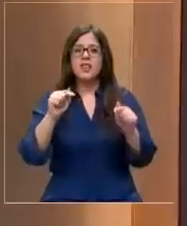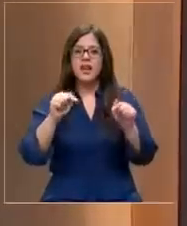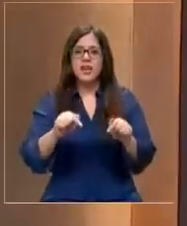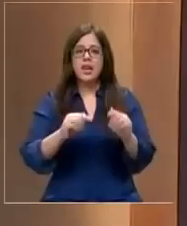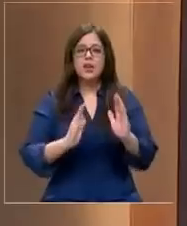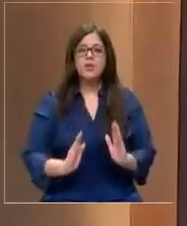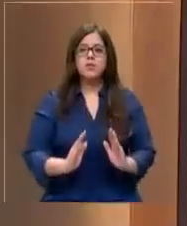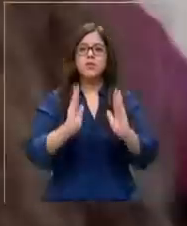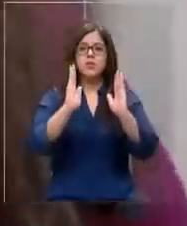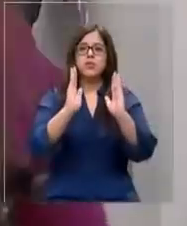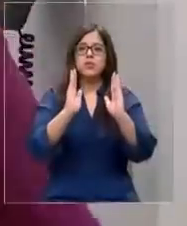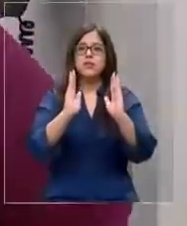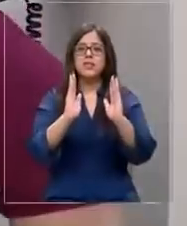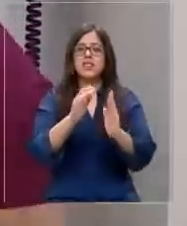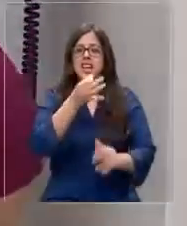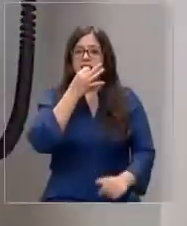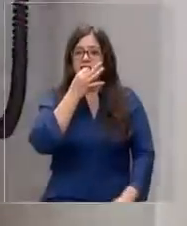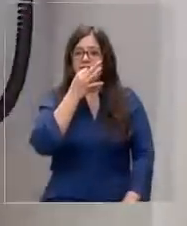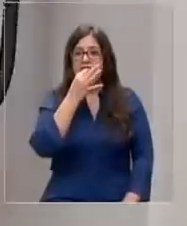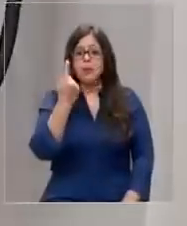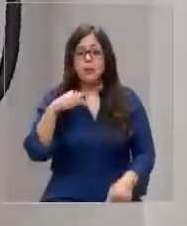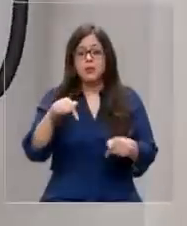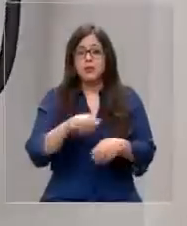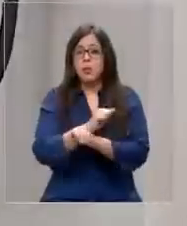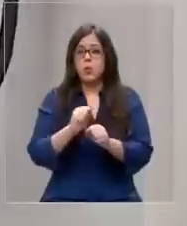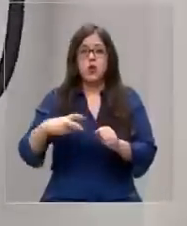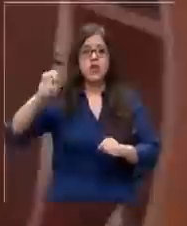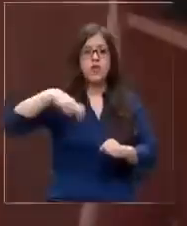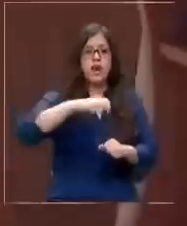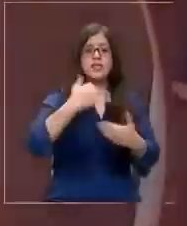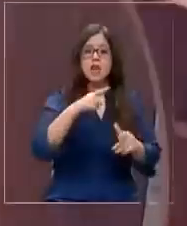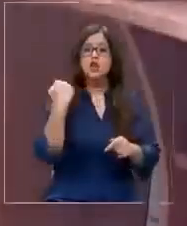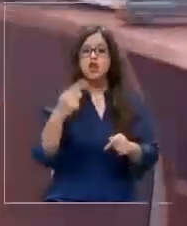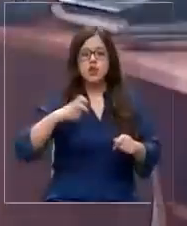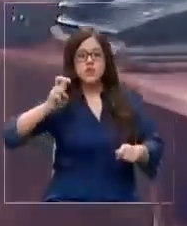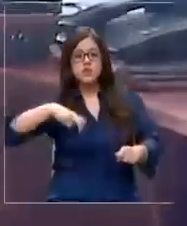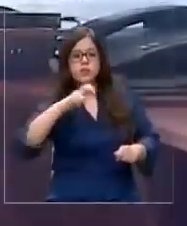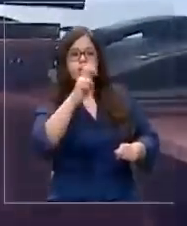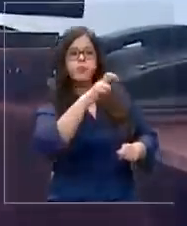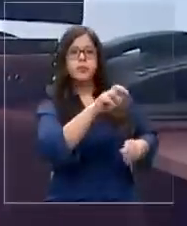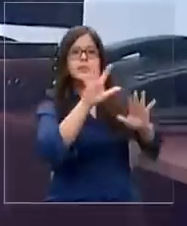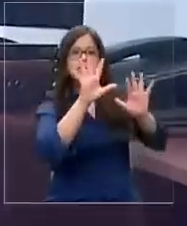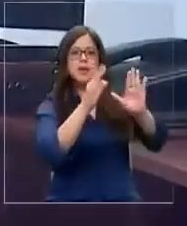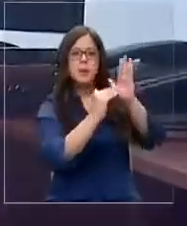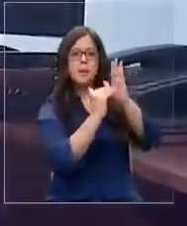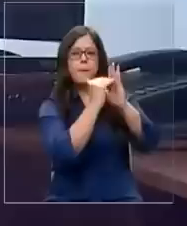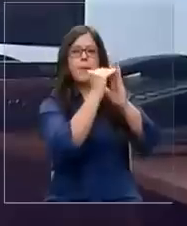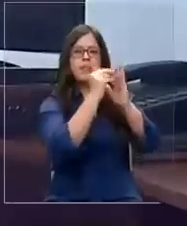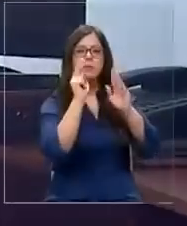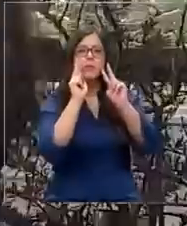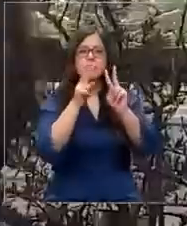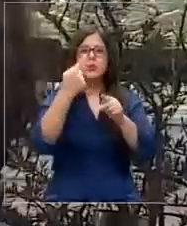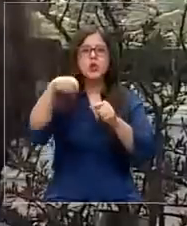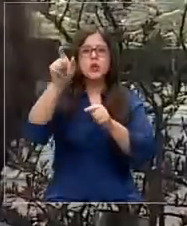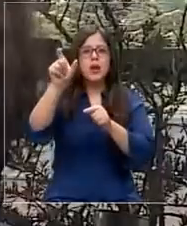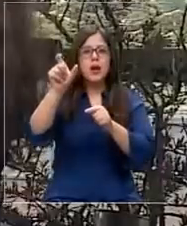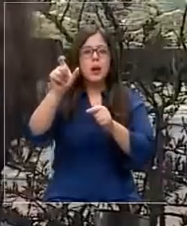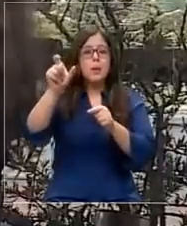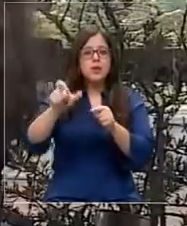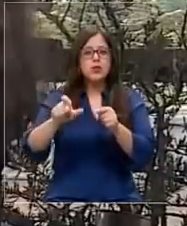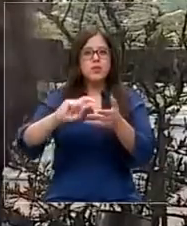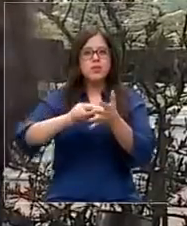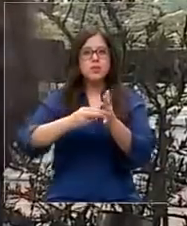condiciones no puedo bajar. Subimos diez pisos por las escaleras para conocer otro de los casos críticos de la comunidad. Melisa tiene